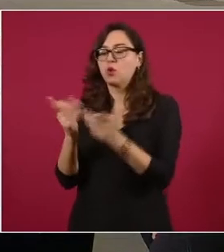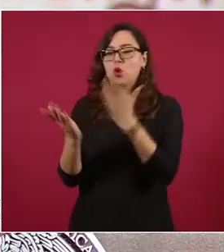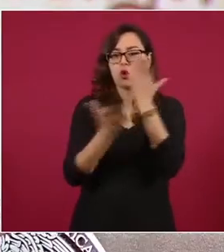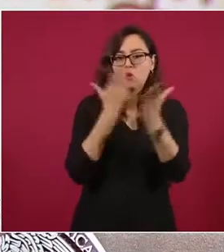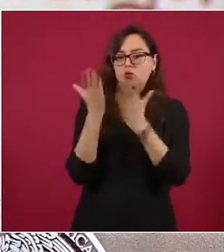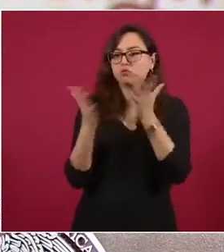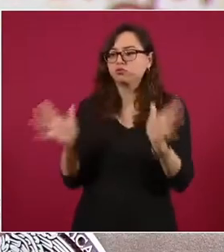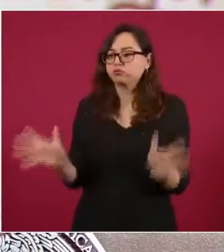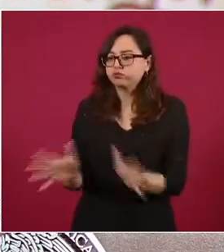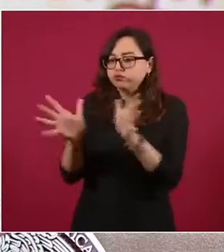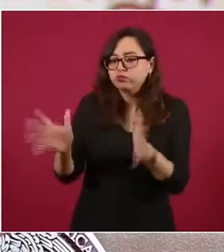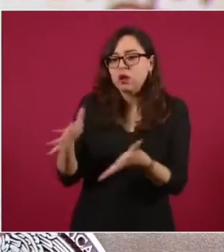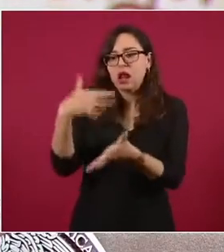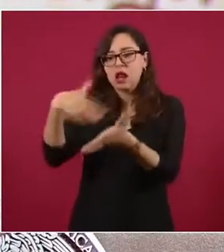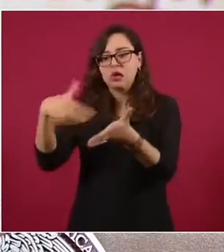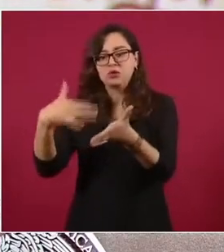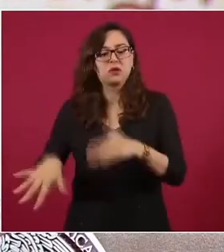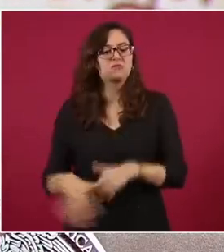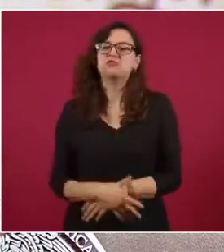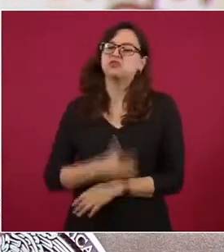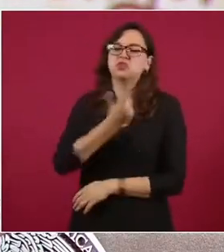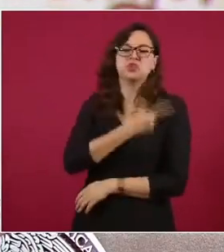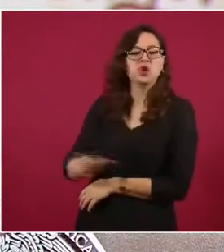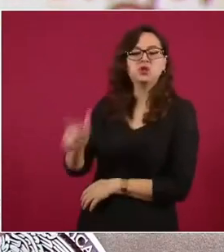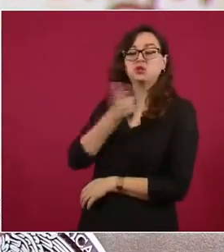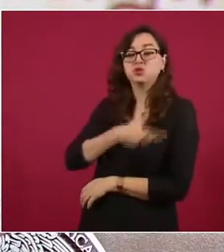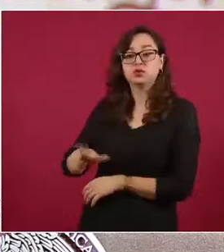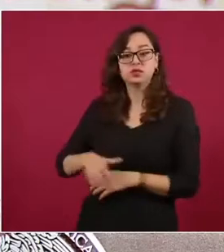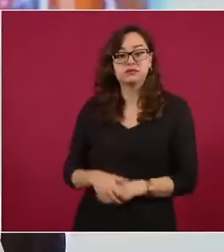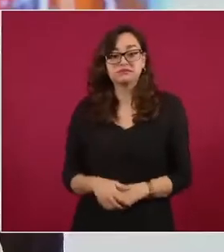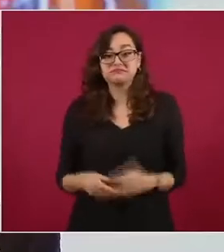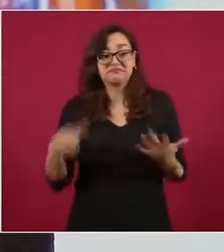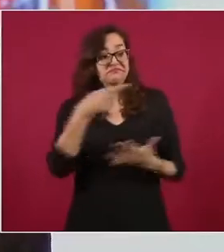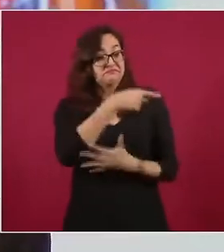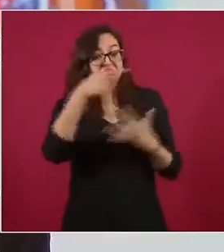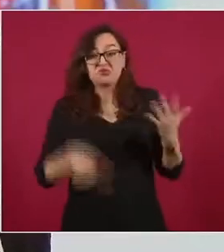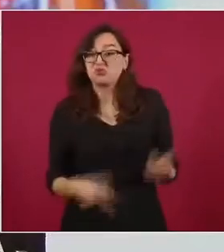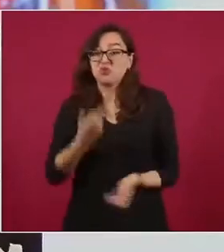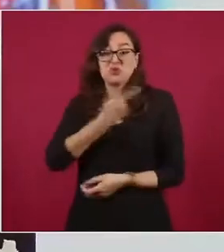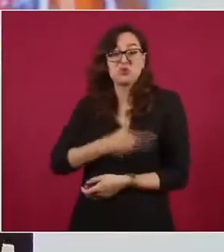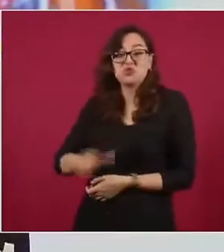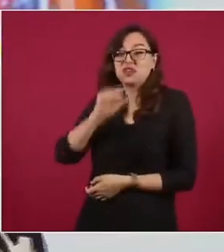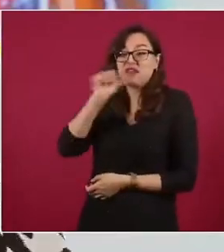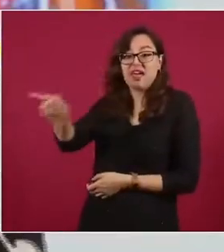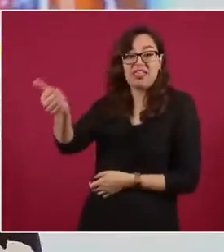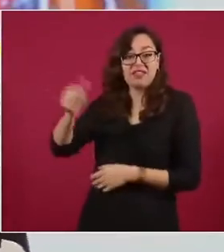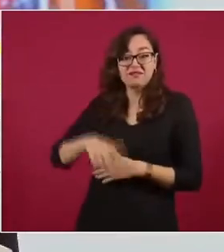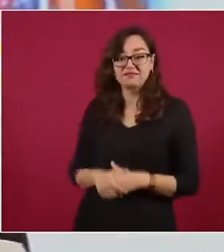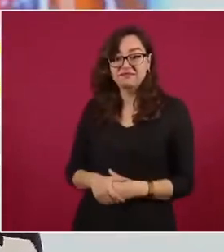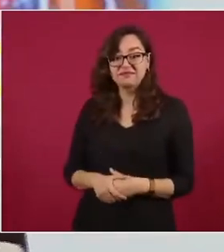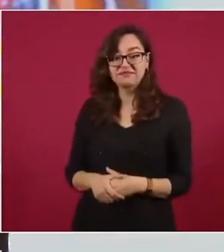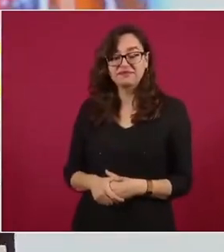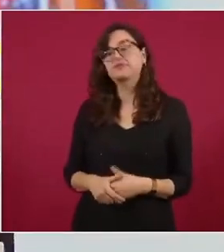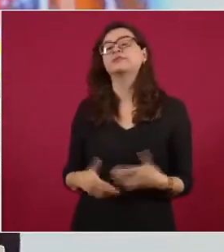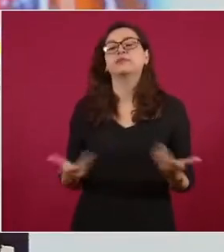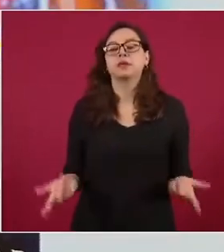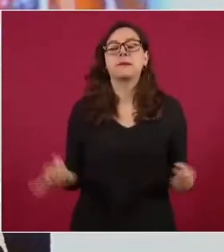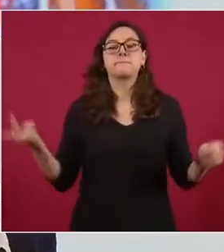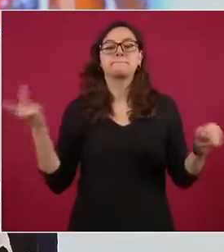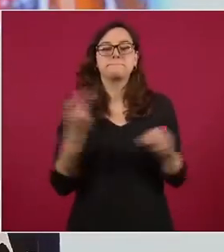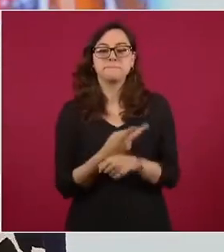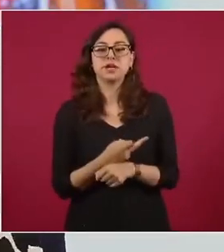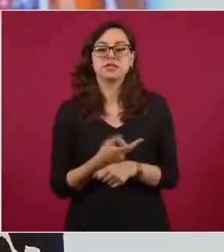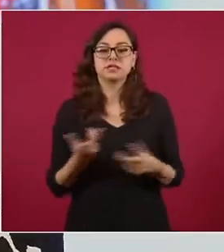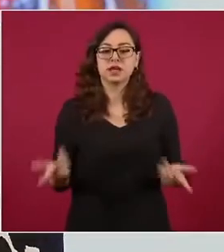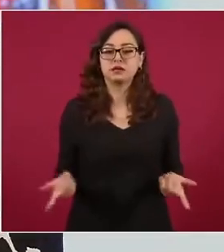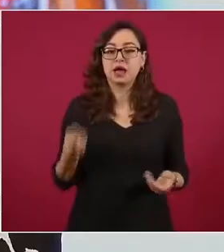un esfuerzo cultural sin precedentes. De todo ello, la mayor parte de los medios